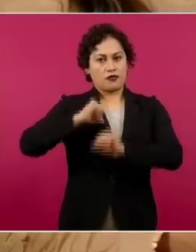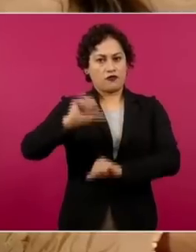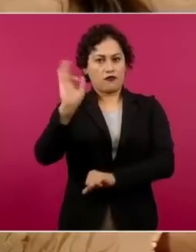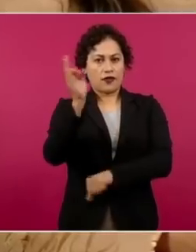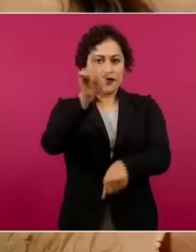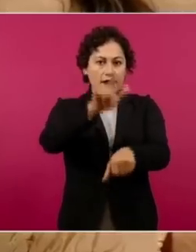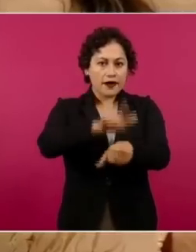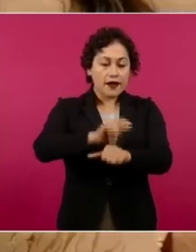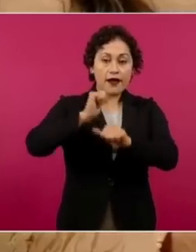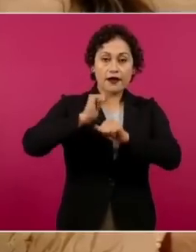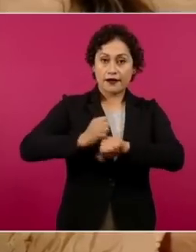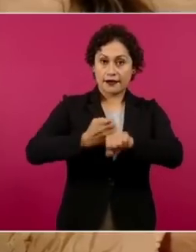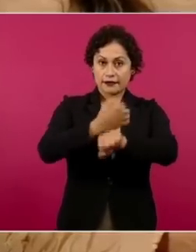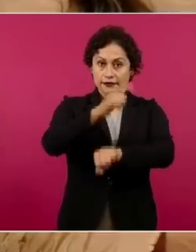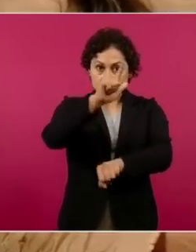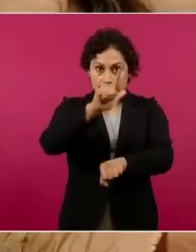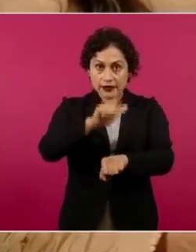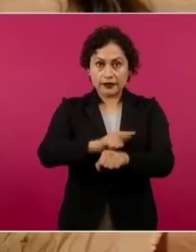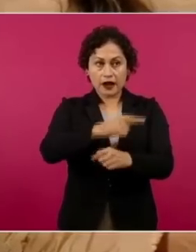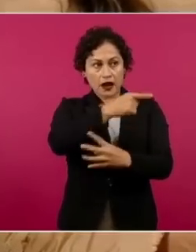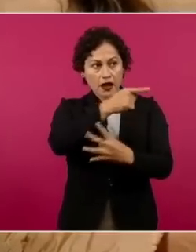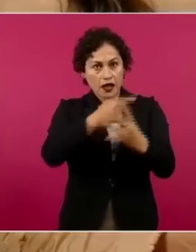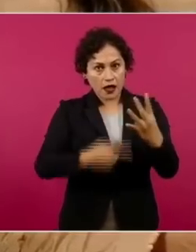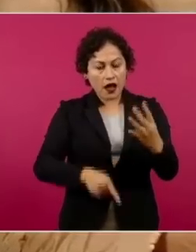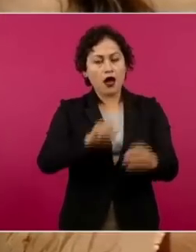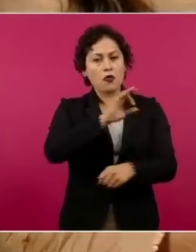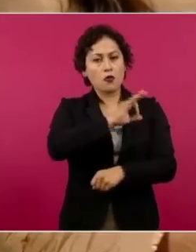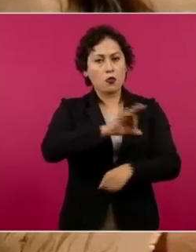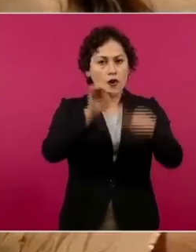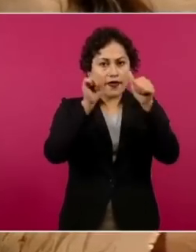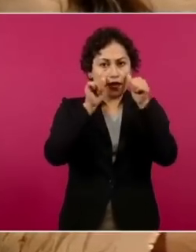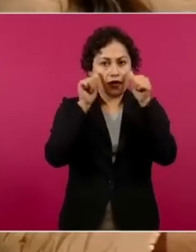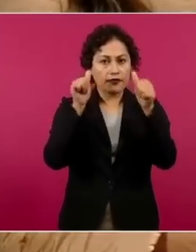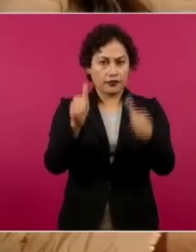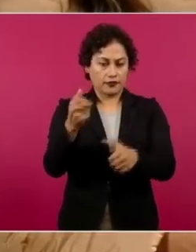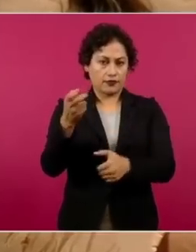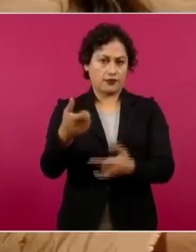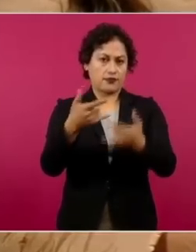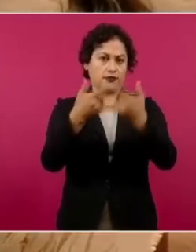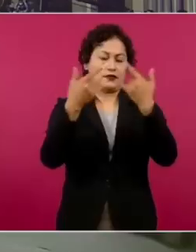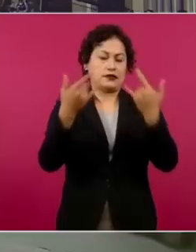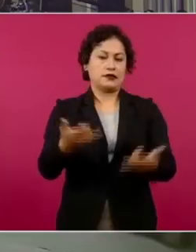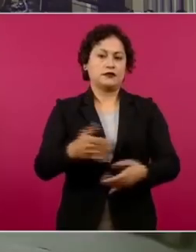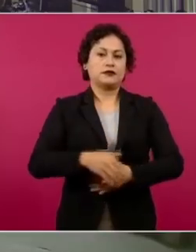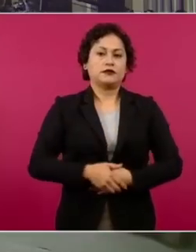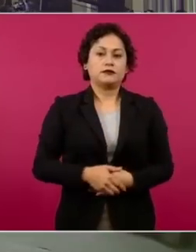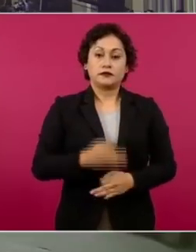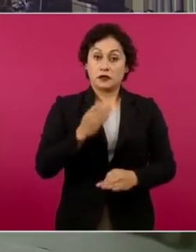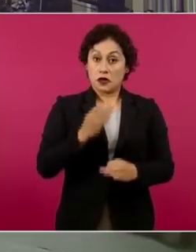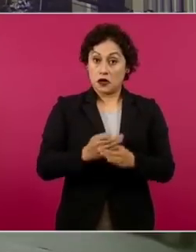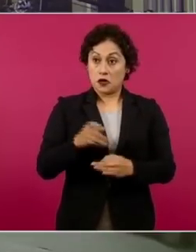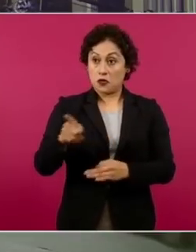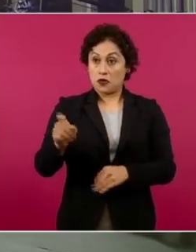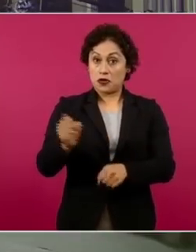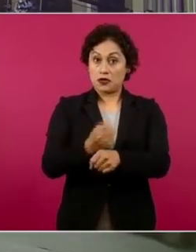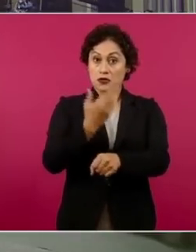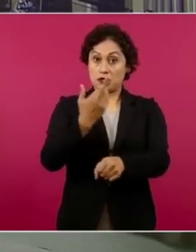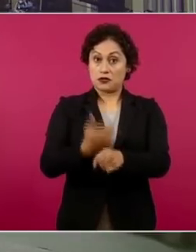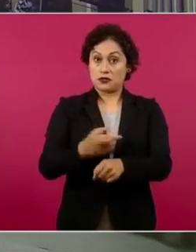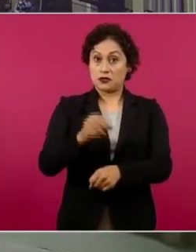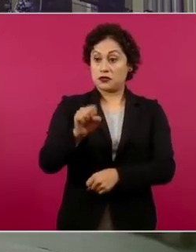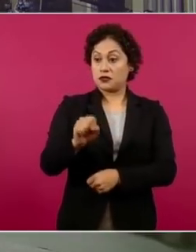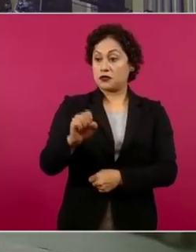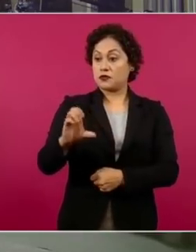estatales que podrían intervenir en este caso. Y aprovechando la presencia del secretario de Comunicaciones y